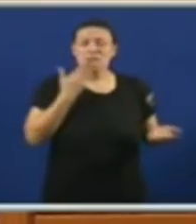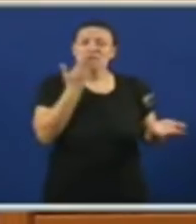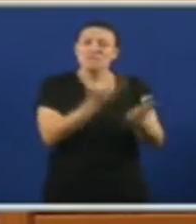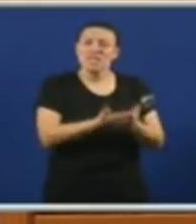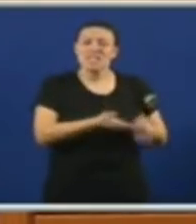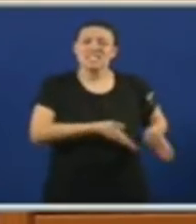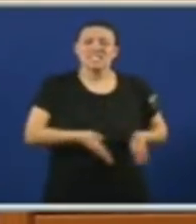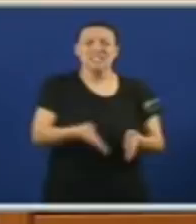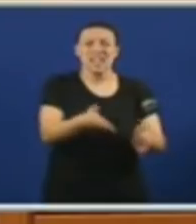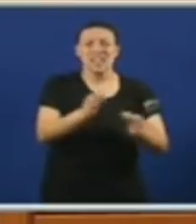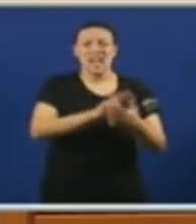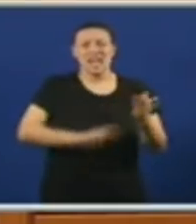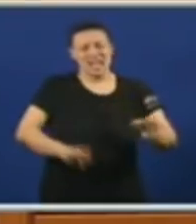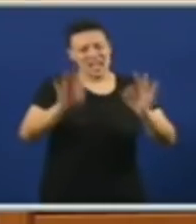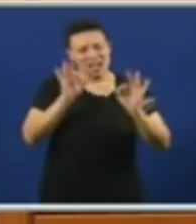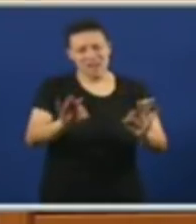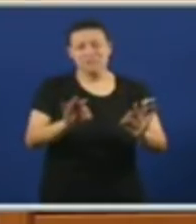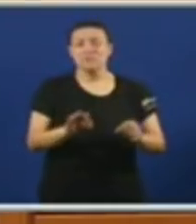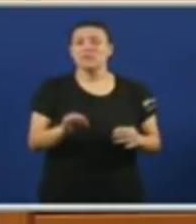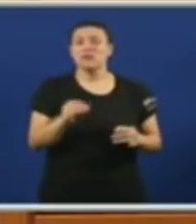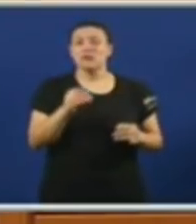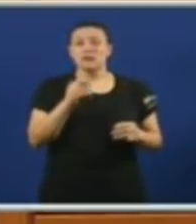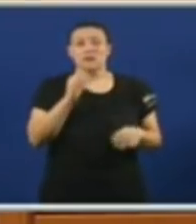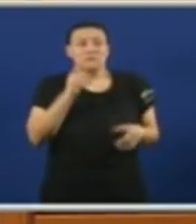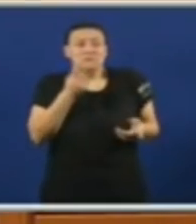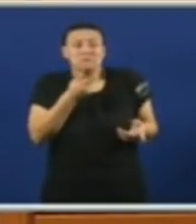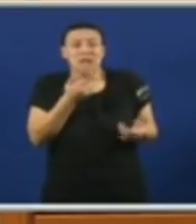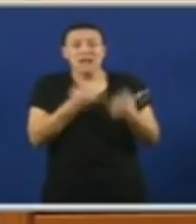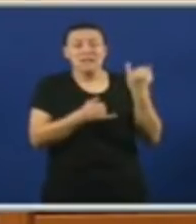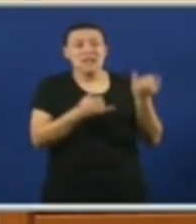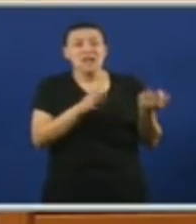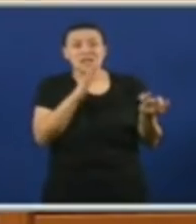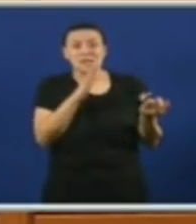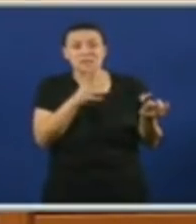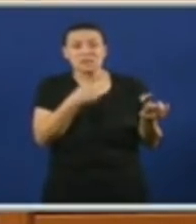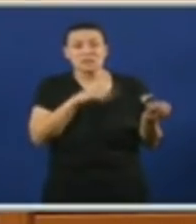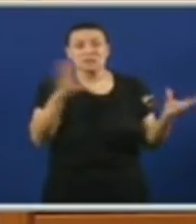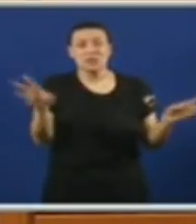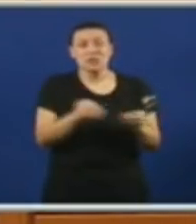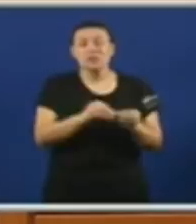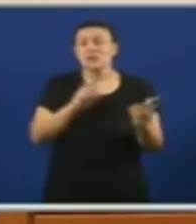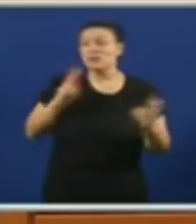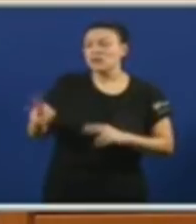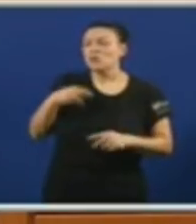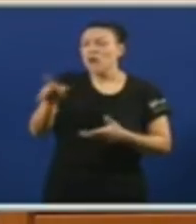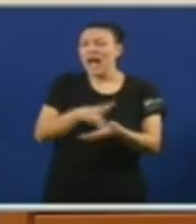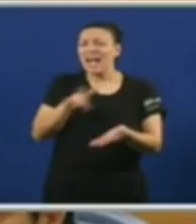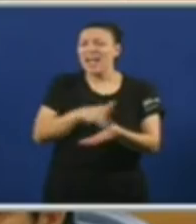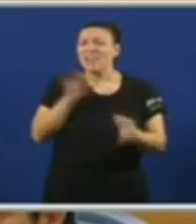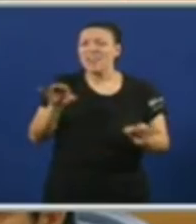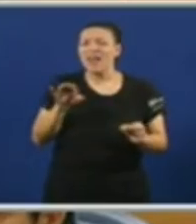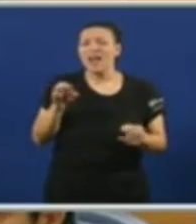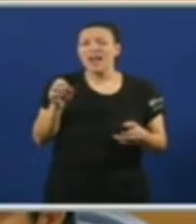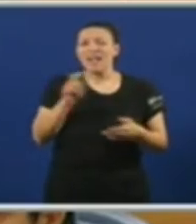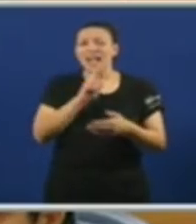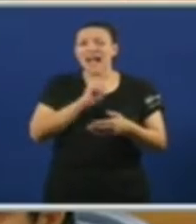non ten ninguna E visto todo o que está pasando Pois só podemos chegar a unha conclusión Vostede non ten unha xenda galega Ten